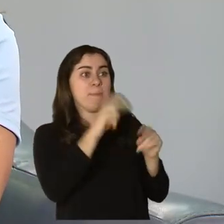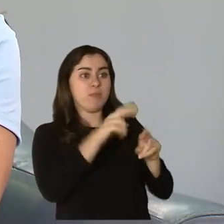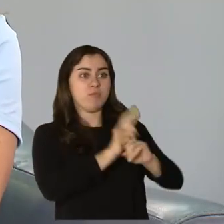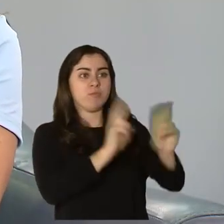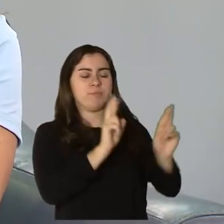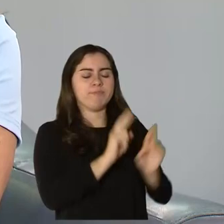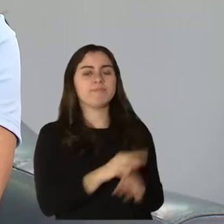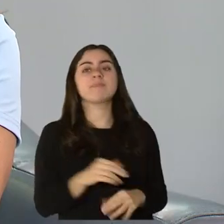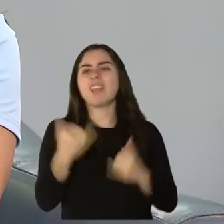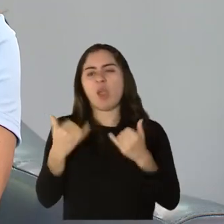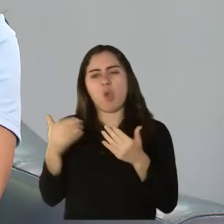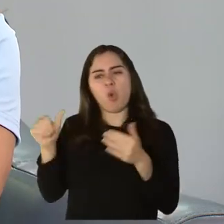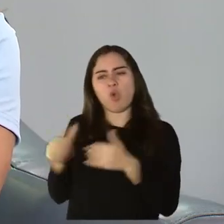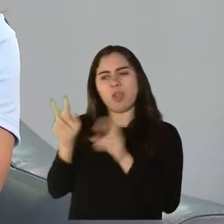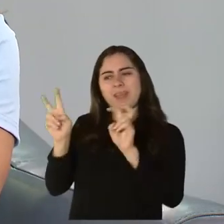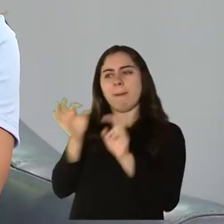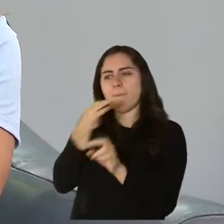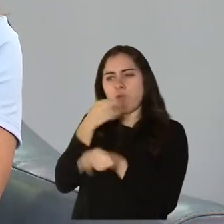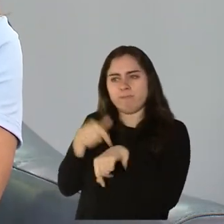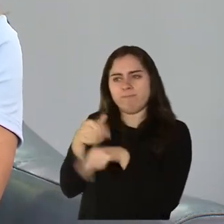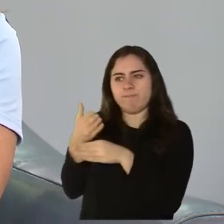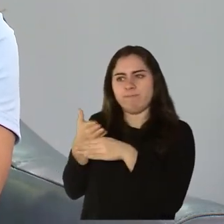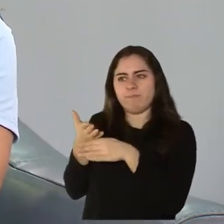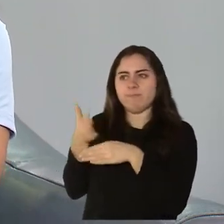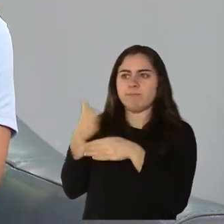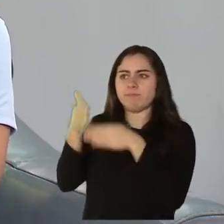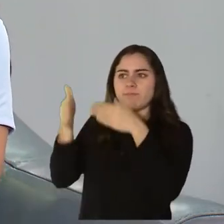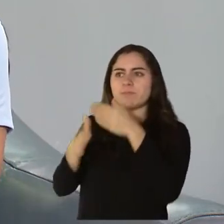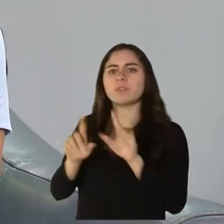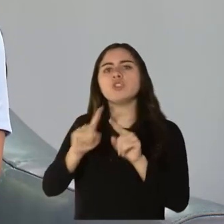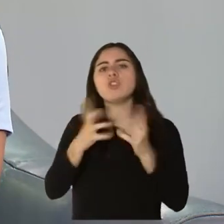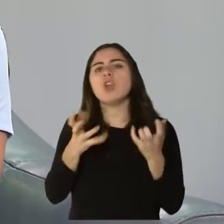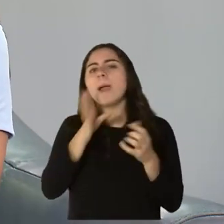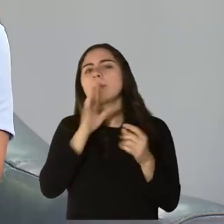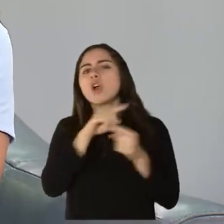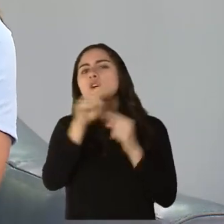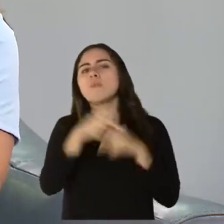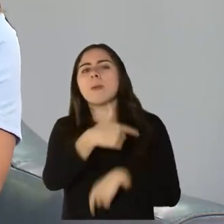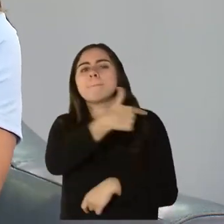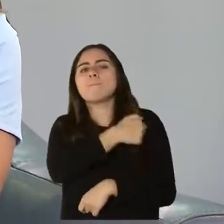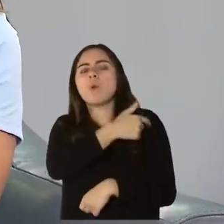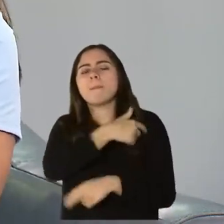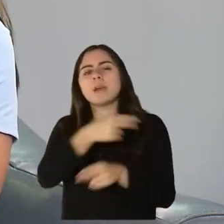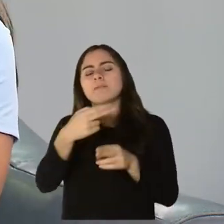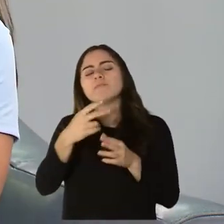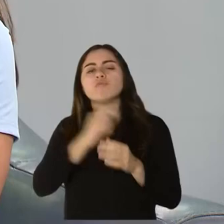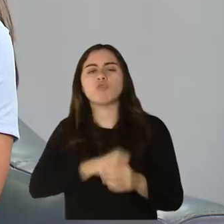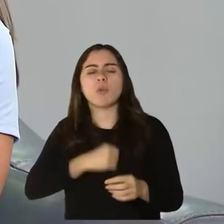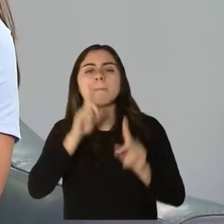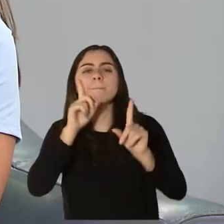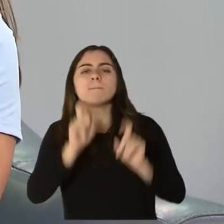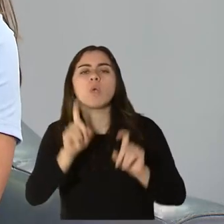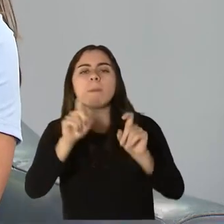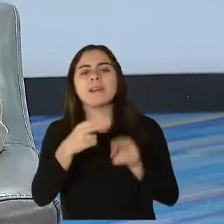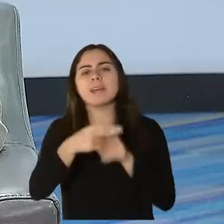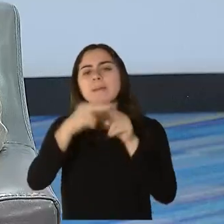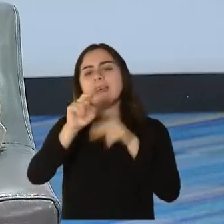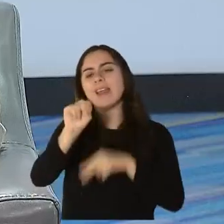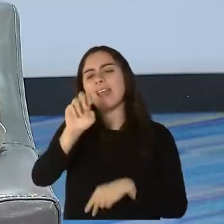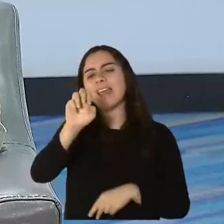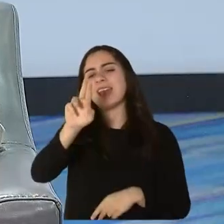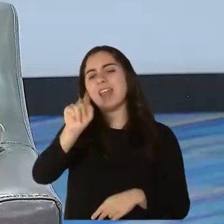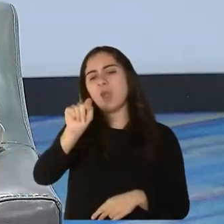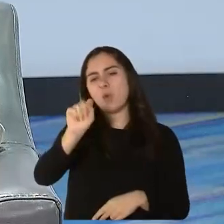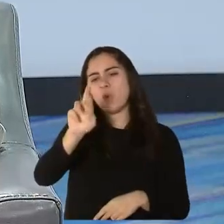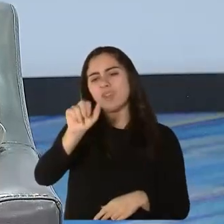y antes que se nos finalice el tiempo, me gustaría preguntarle sobre pruebas de neutralización viral y su importancia. Mira, las